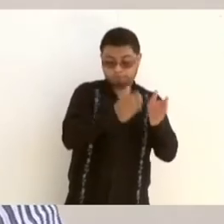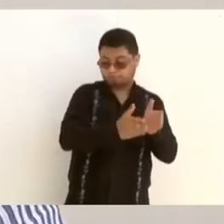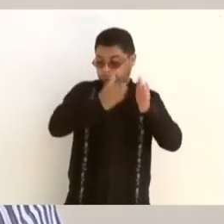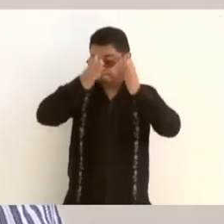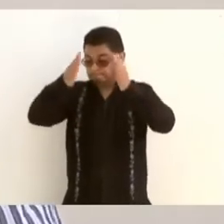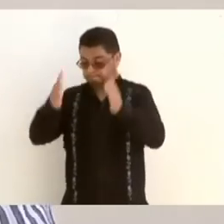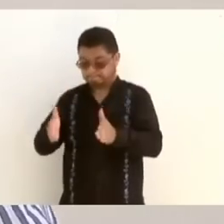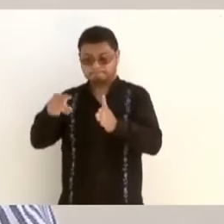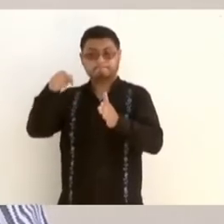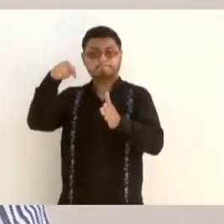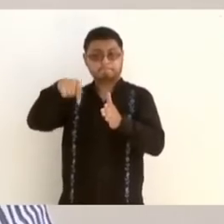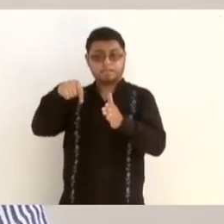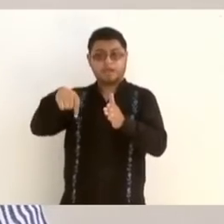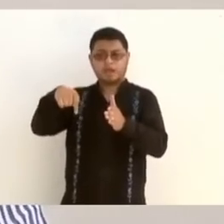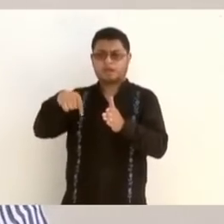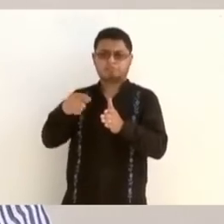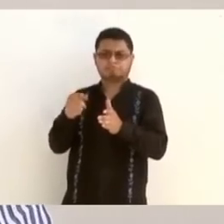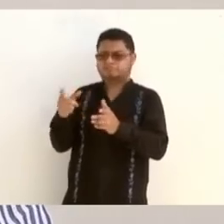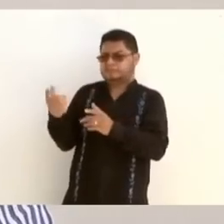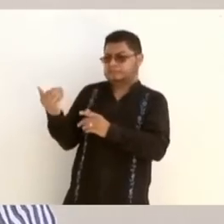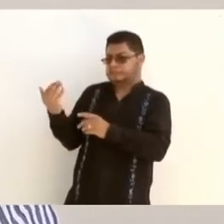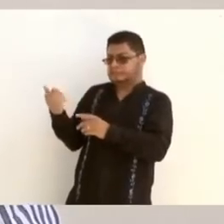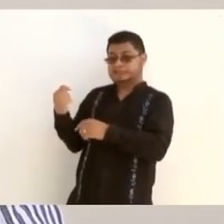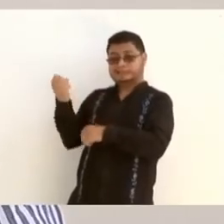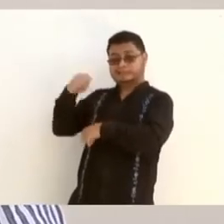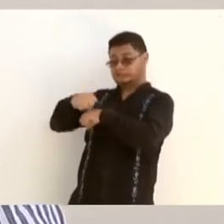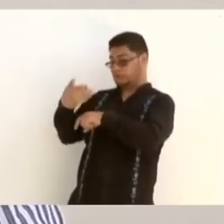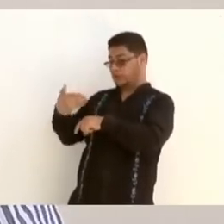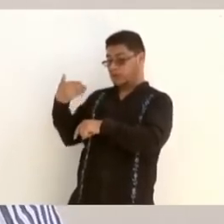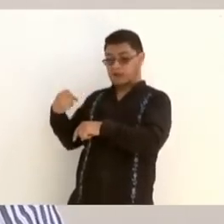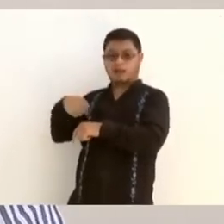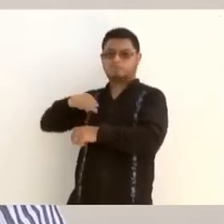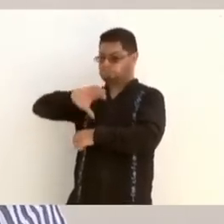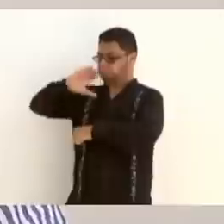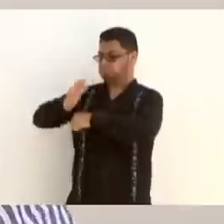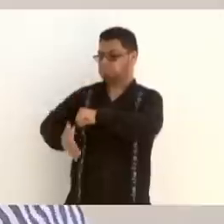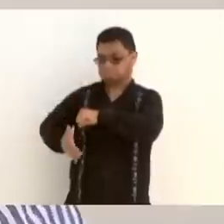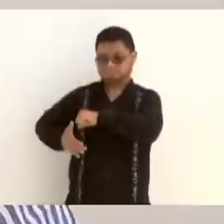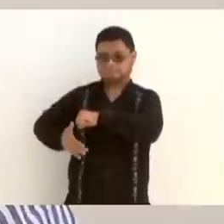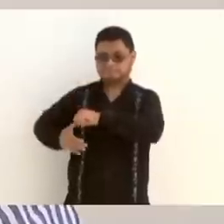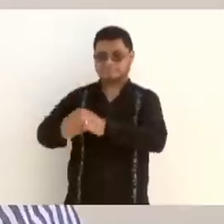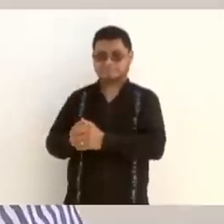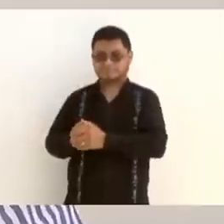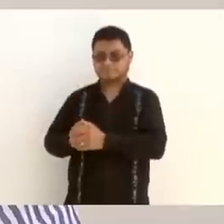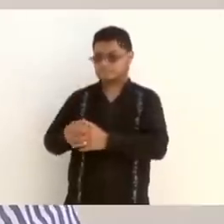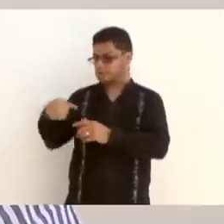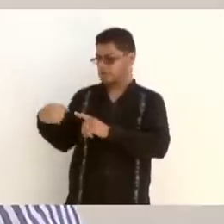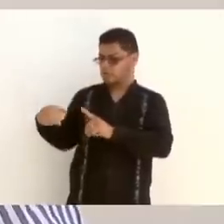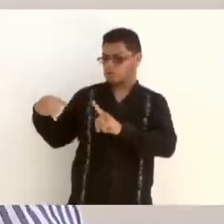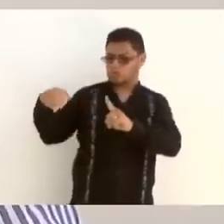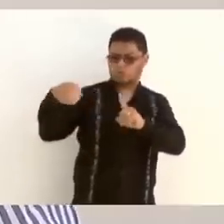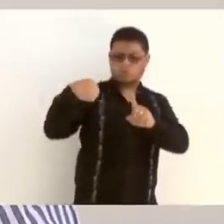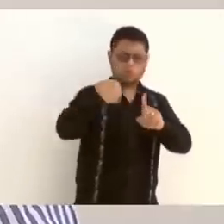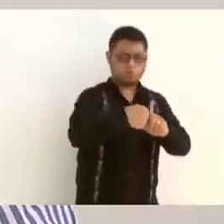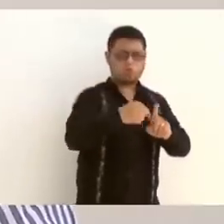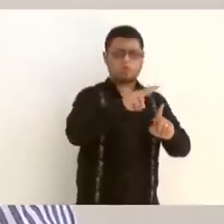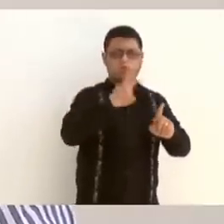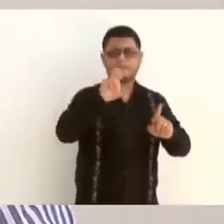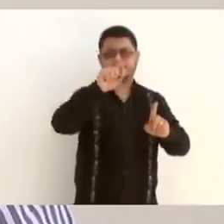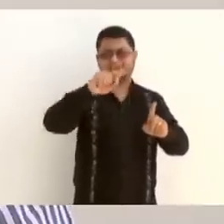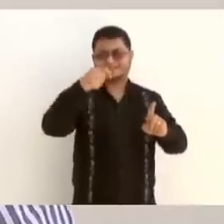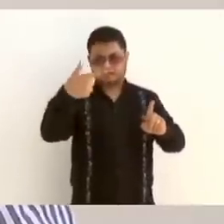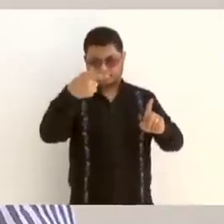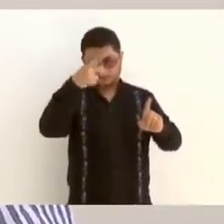salvamento arqueológico prácticamente se concluyó la semana pasada. En la zona aledaña a los 227 kilómetros del tramo 1 y los